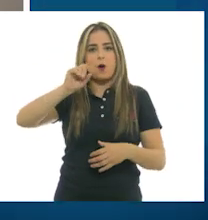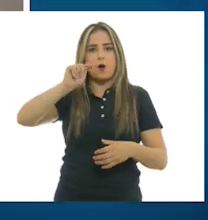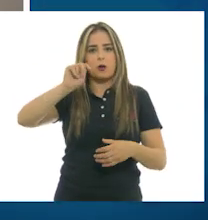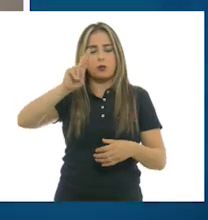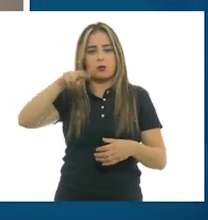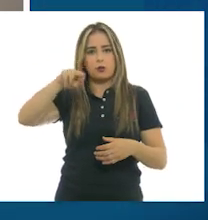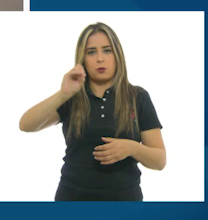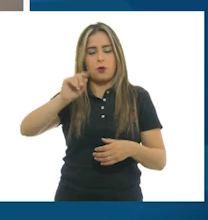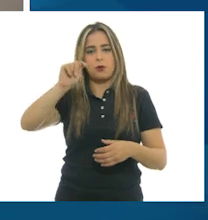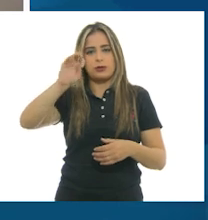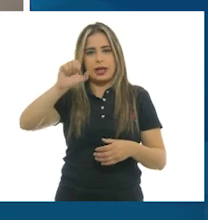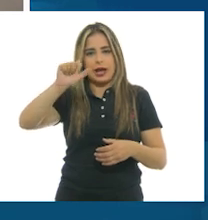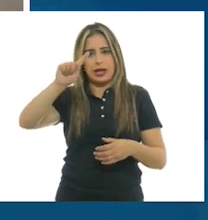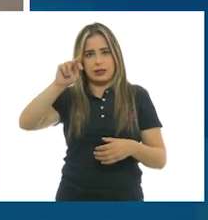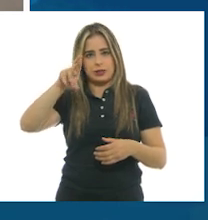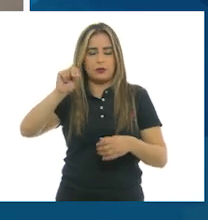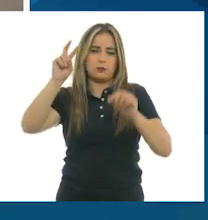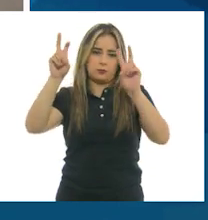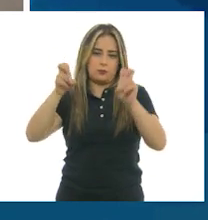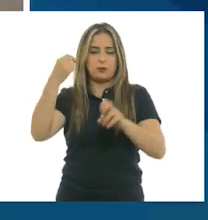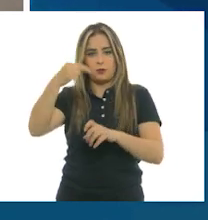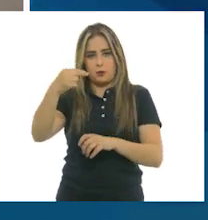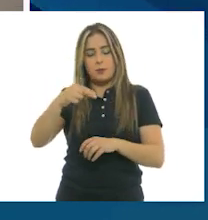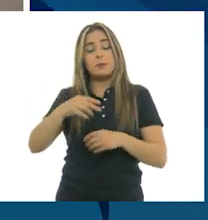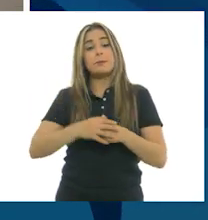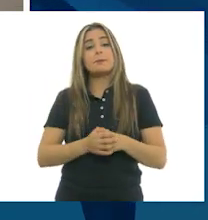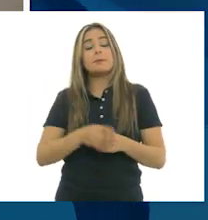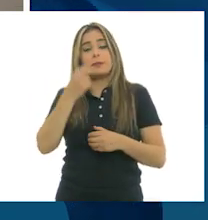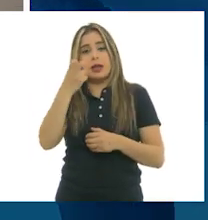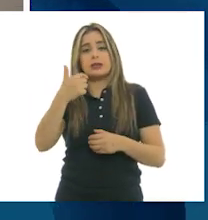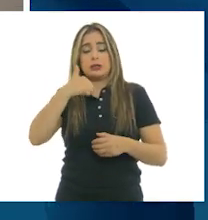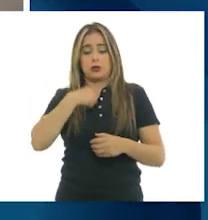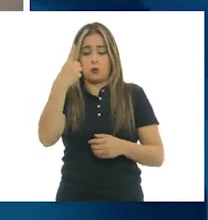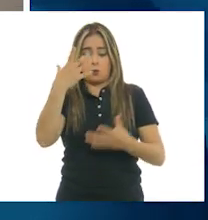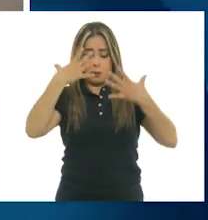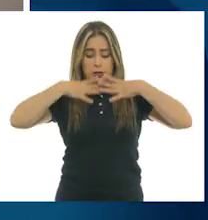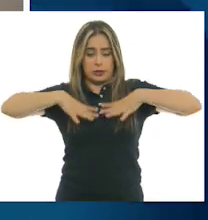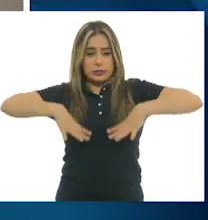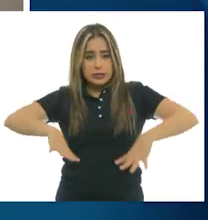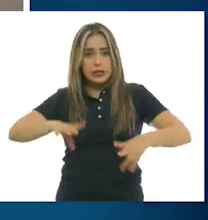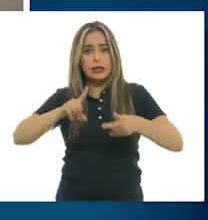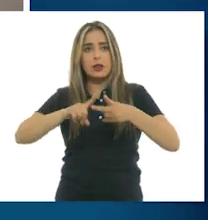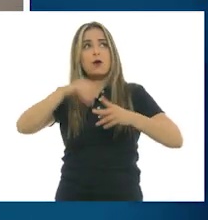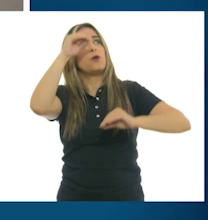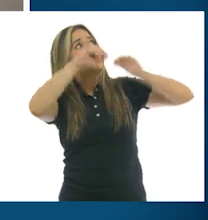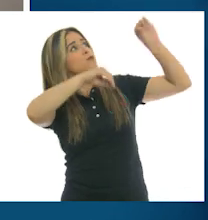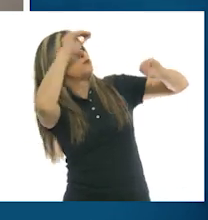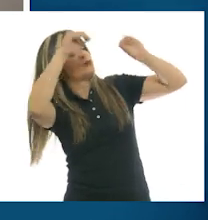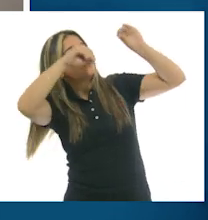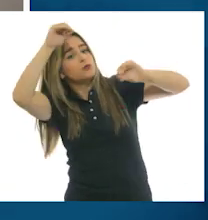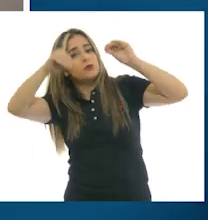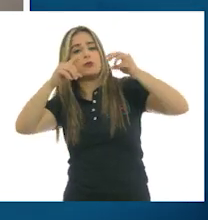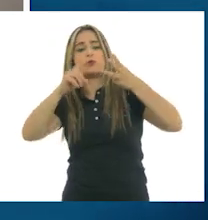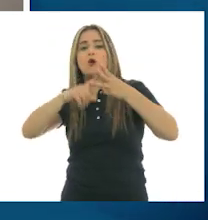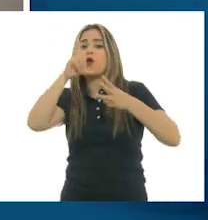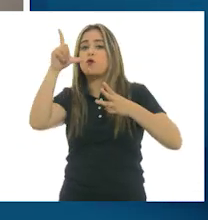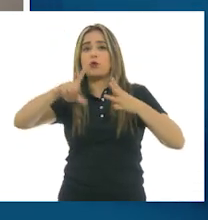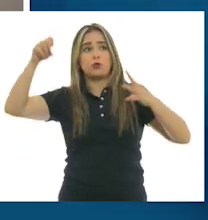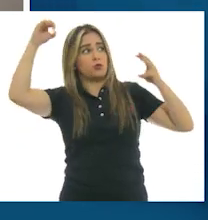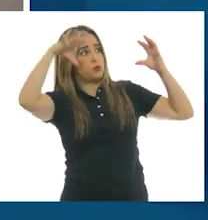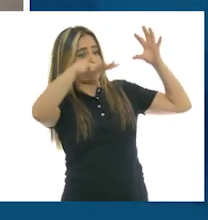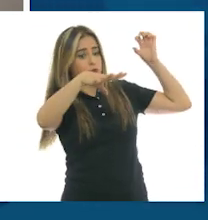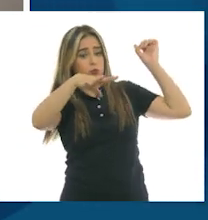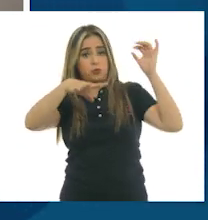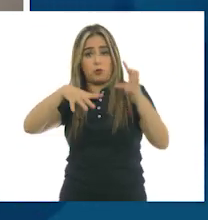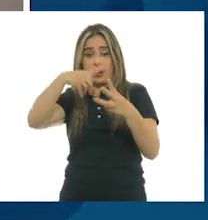Para mí, elementos visuales como el vestuario, la escenografía y la iluminación son muy